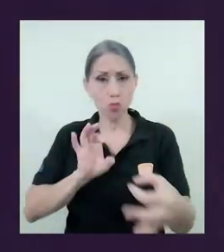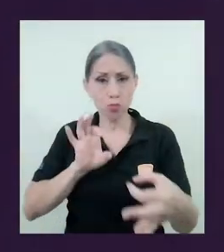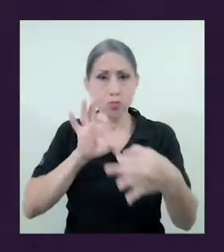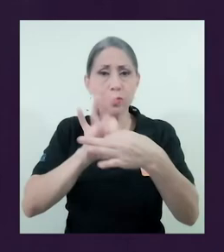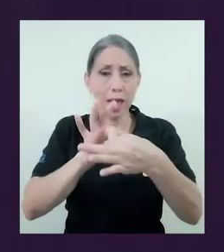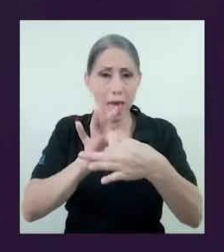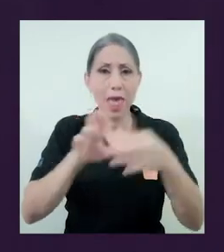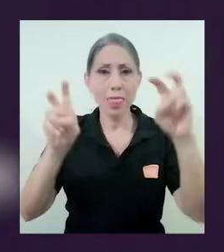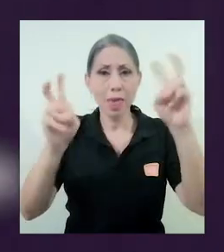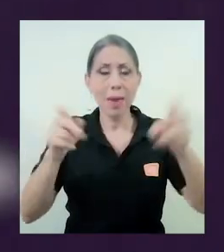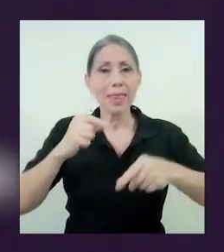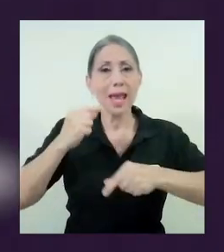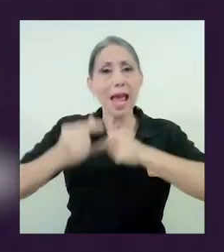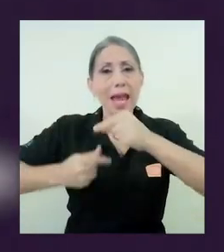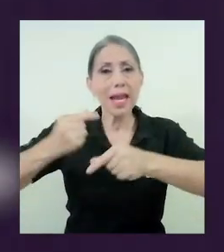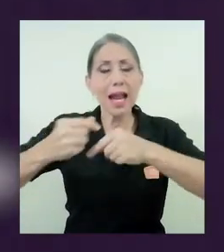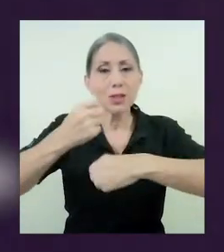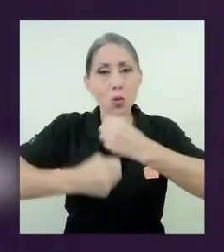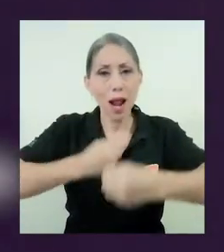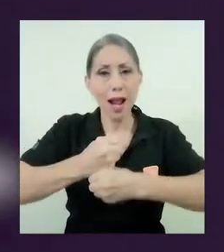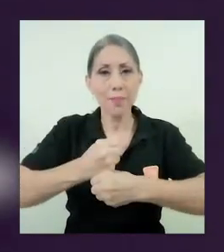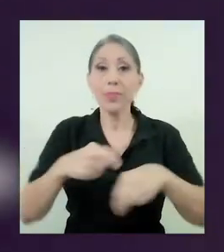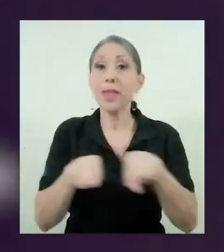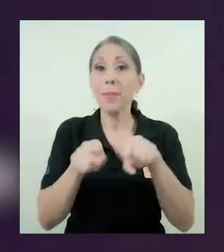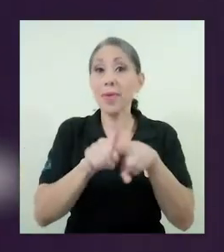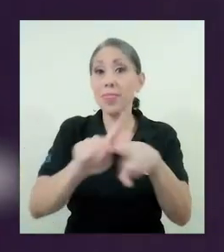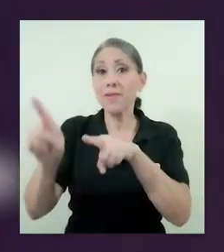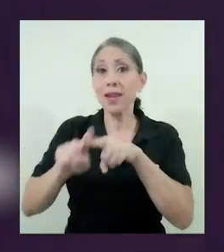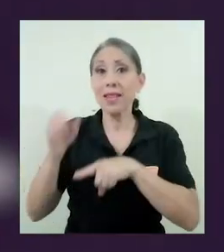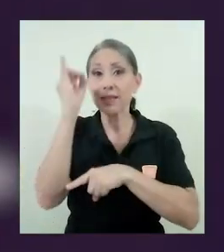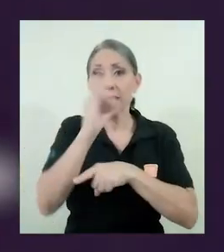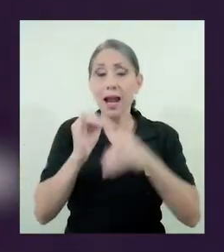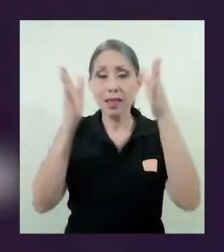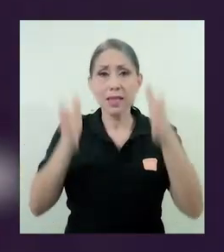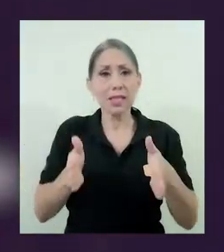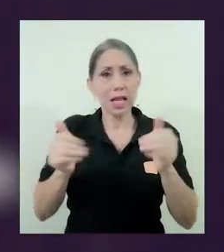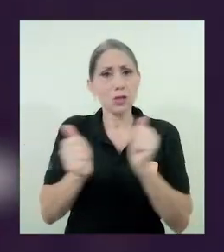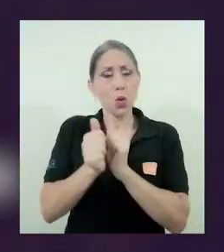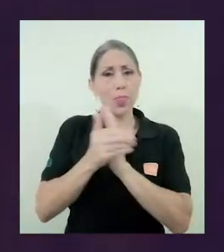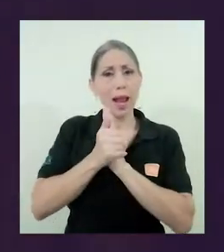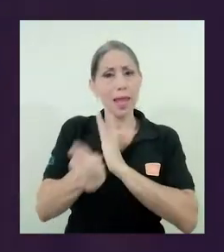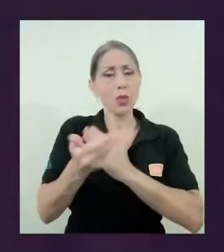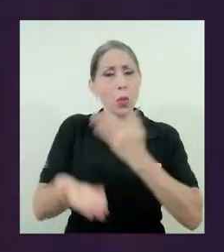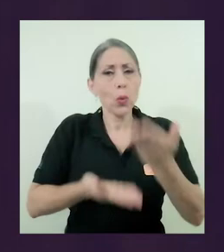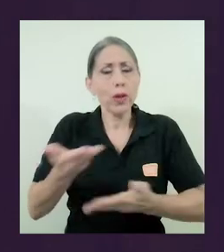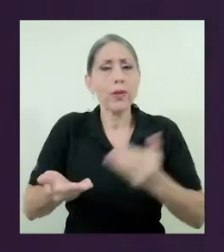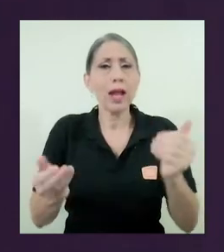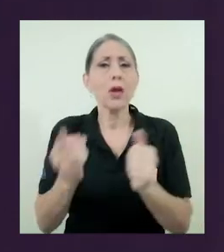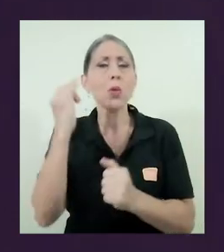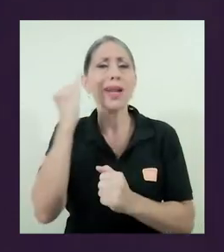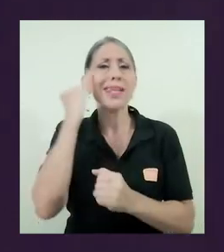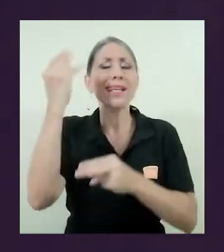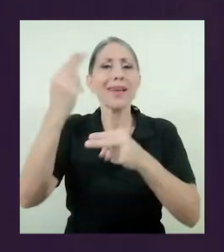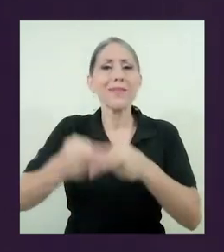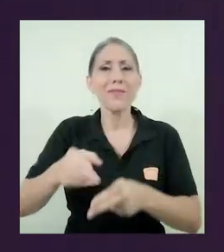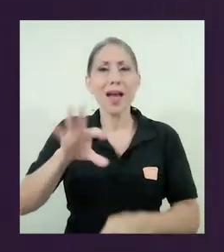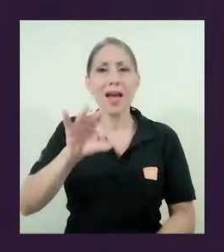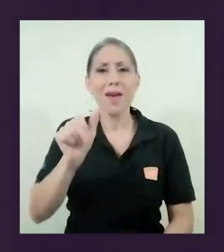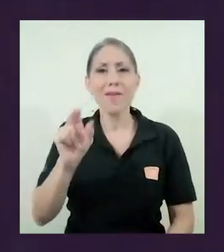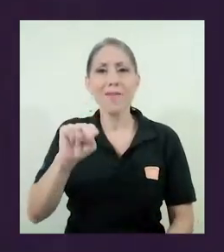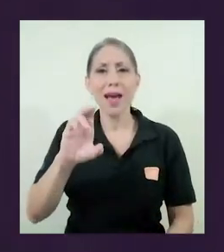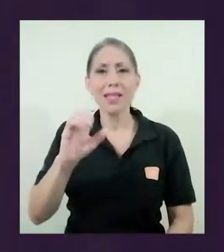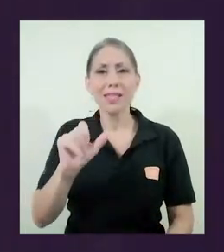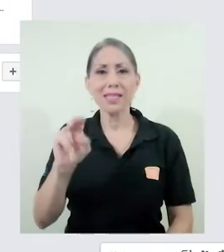generacional. También diferentes artistas contribuirán con su talento a través de una iniciativa llamada